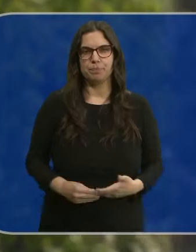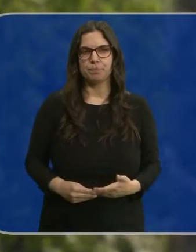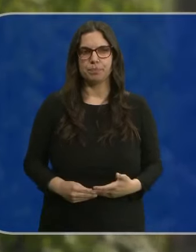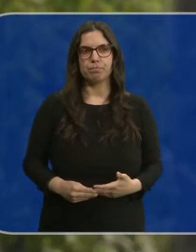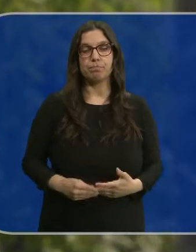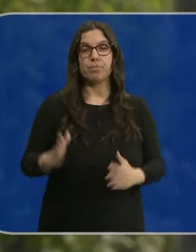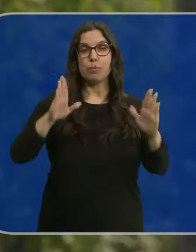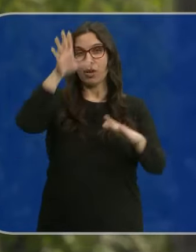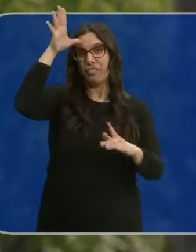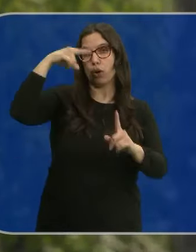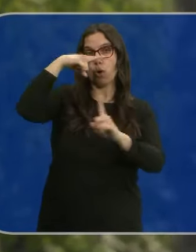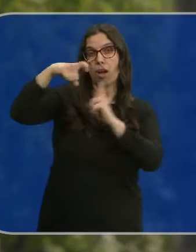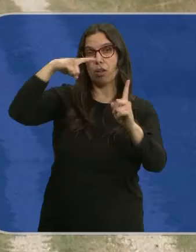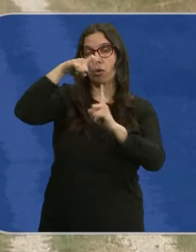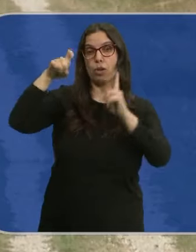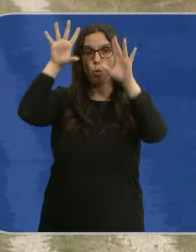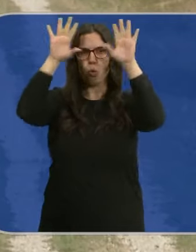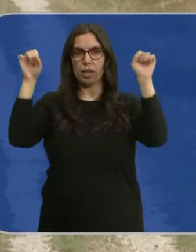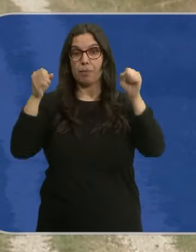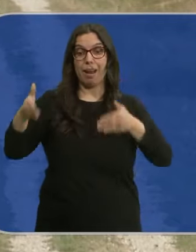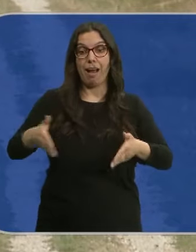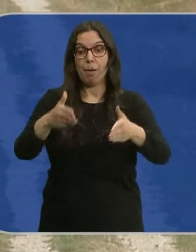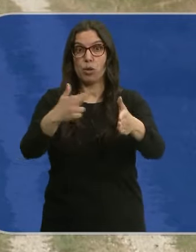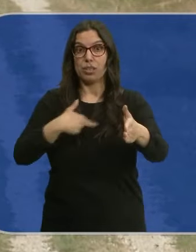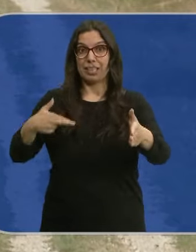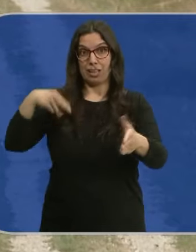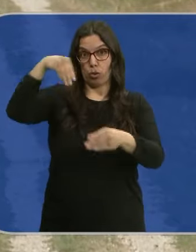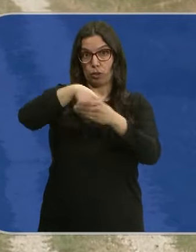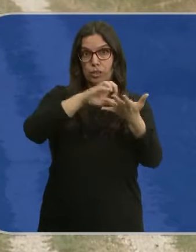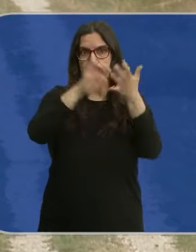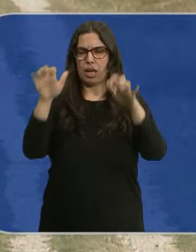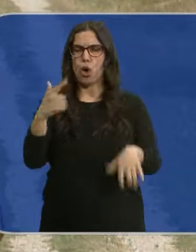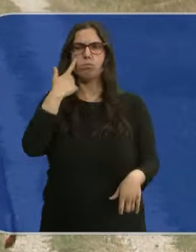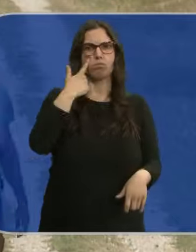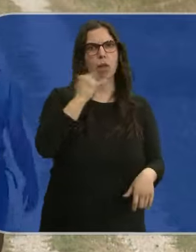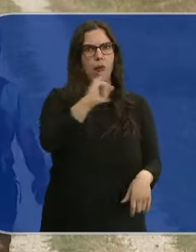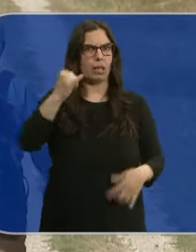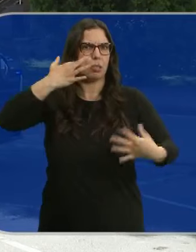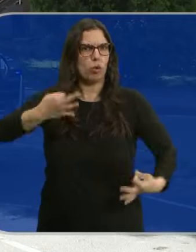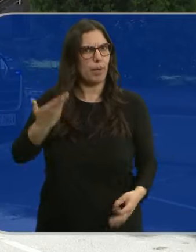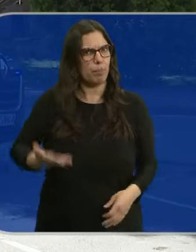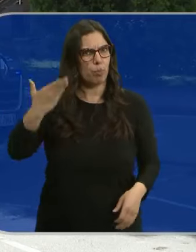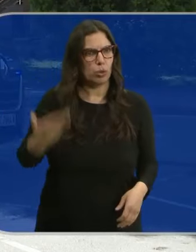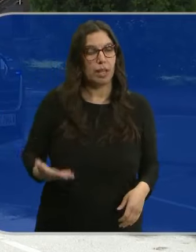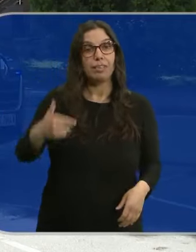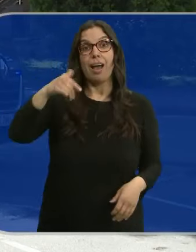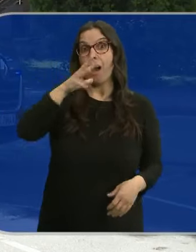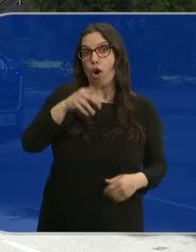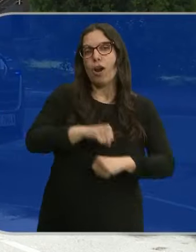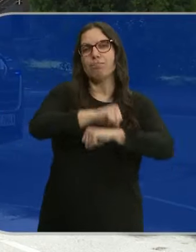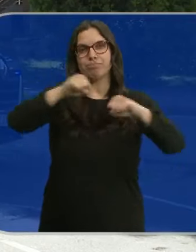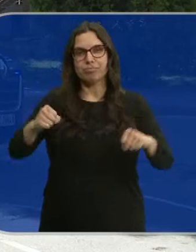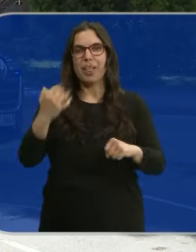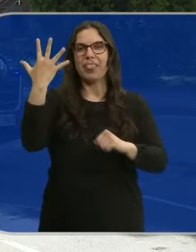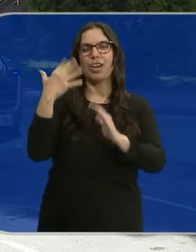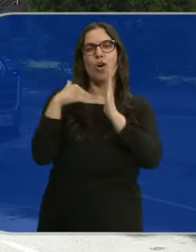Cada verano la Guardia Civil despliega en el camino de Santiago a su paso por Castilla y León un importante operativo de seguridad que se refuerza ahora con